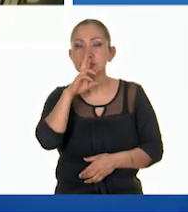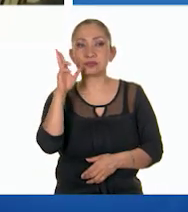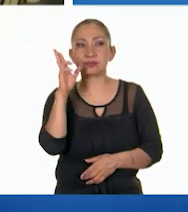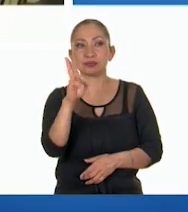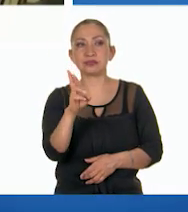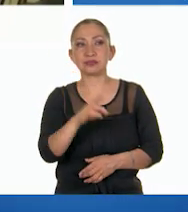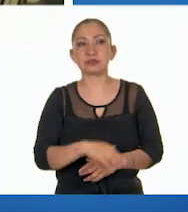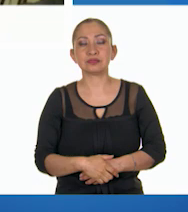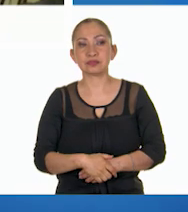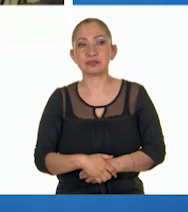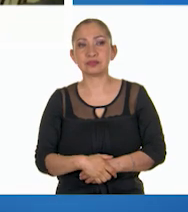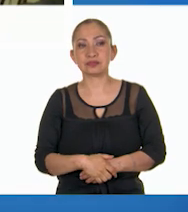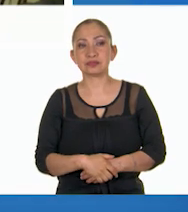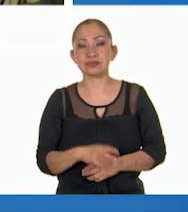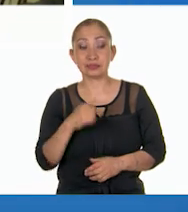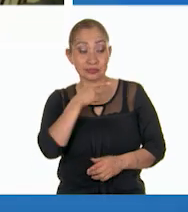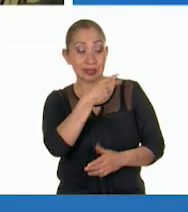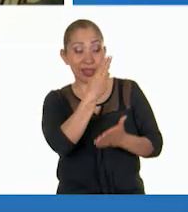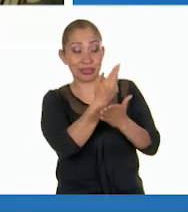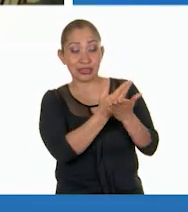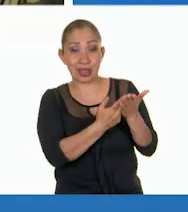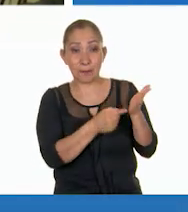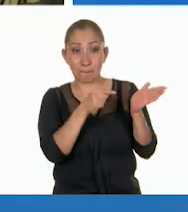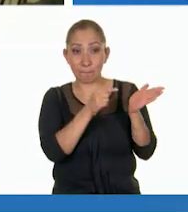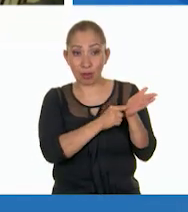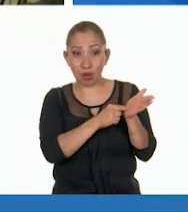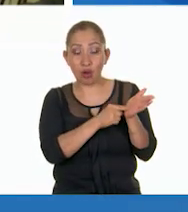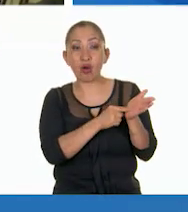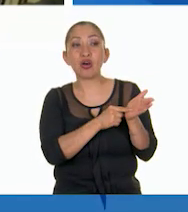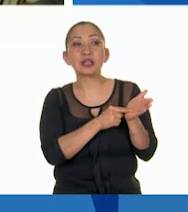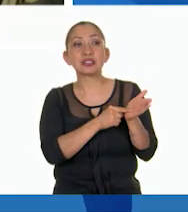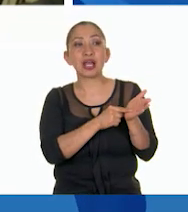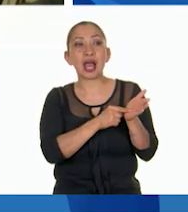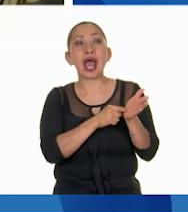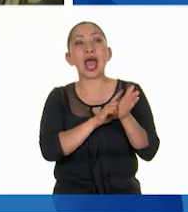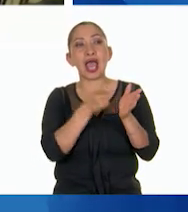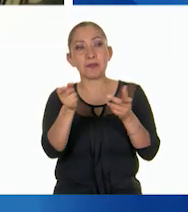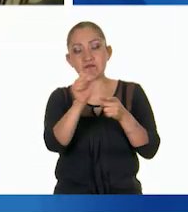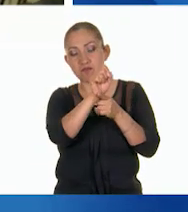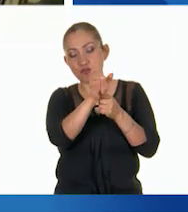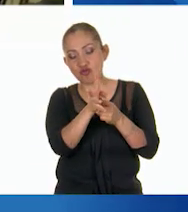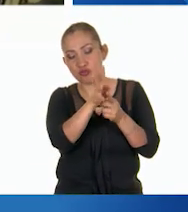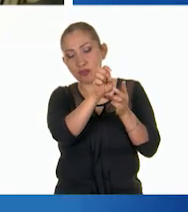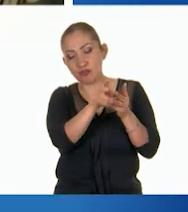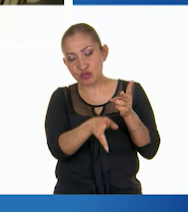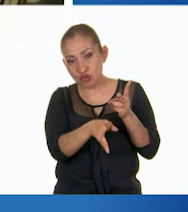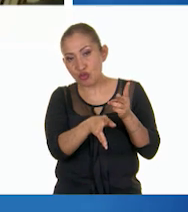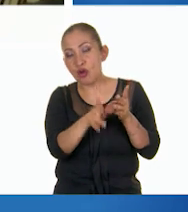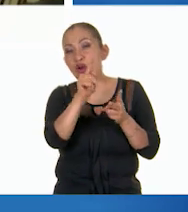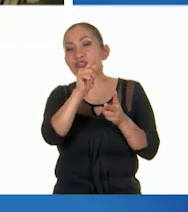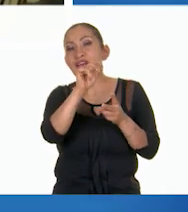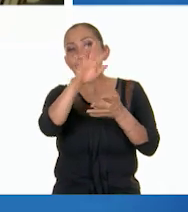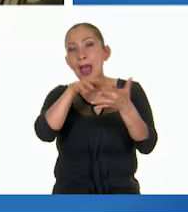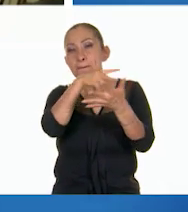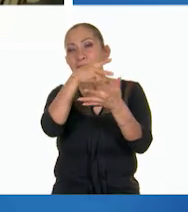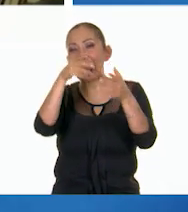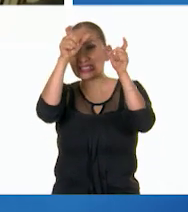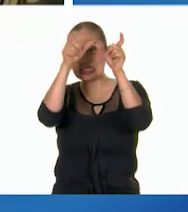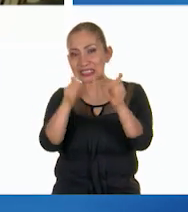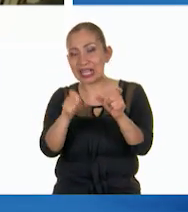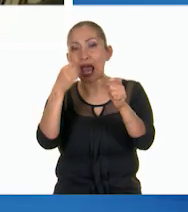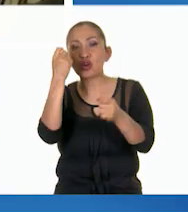las ilustraciones o las tablas que acompañan a algunos artículos científicos.